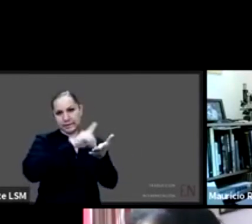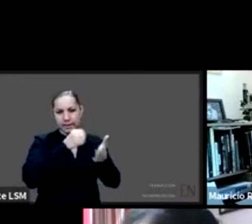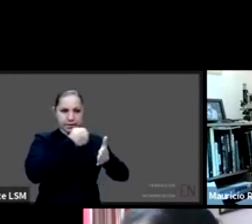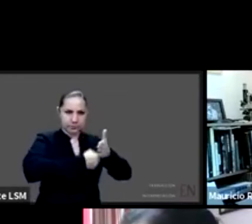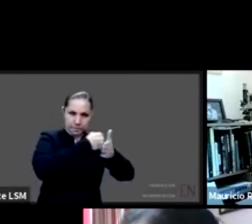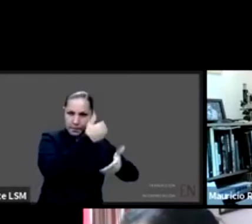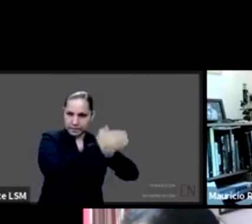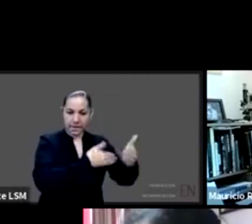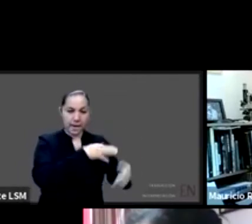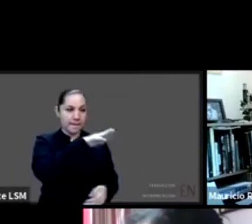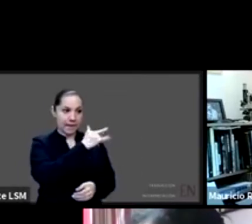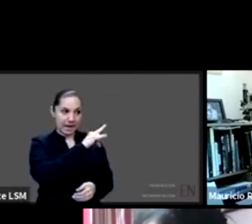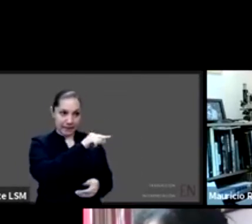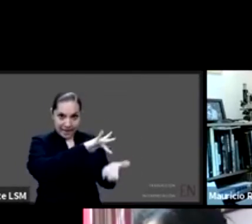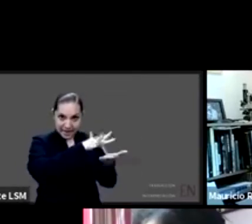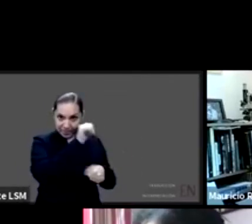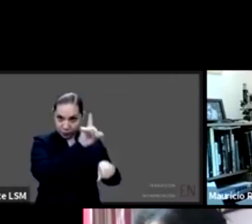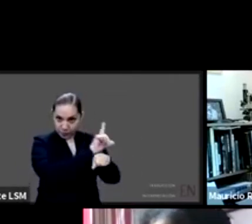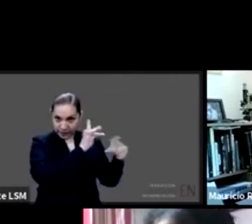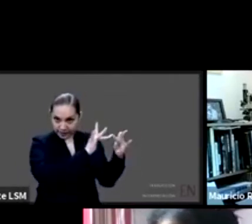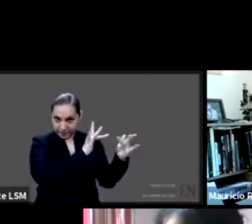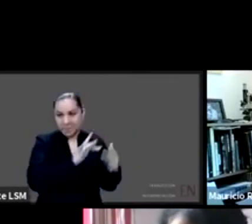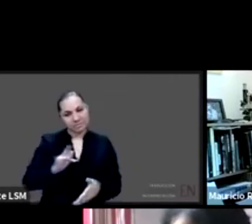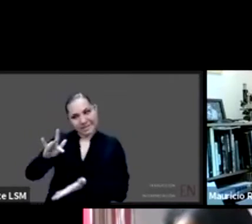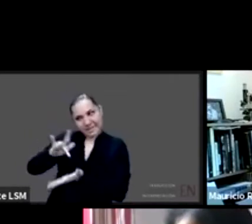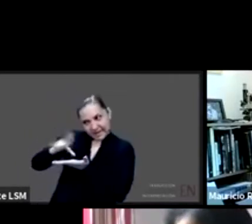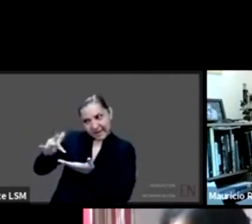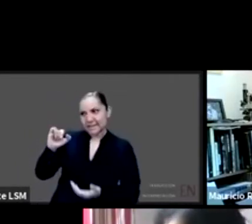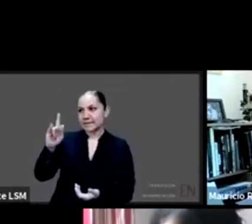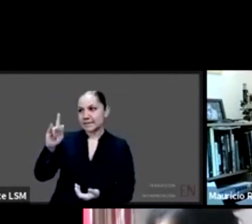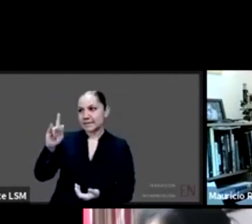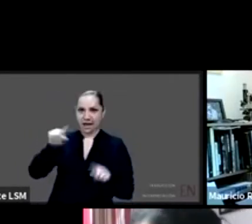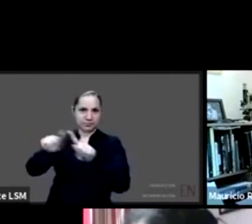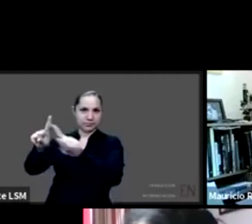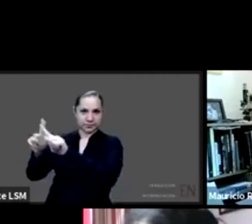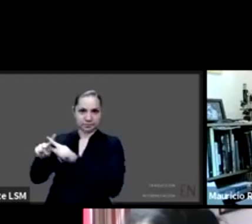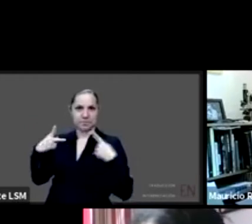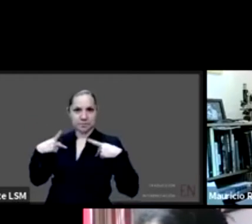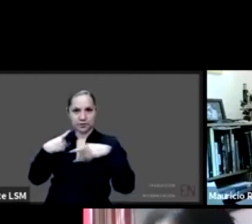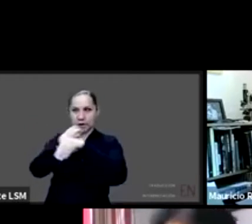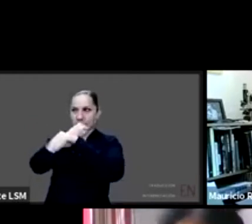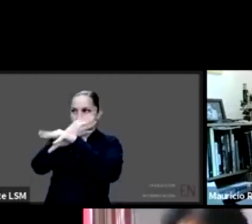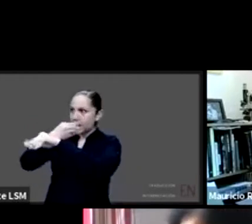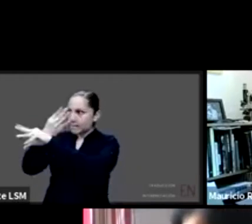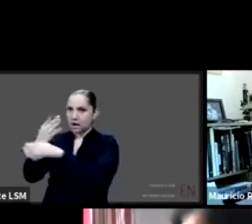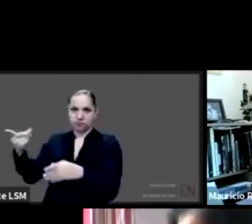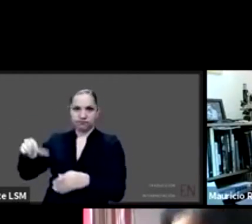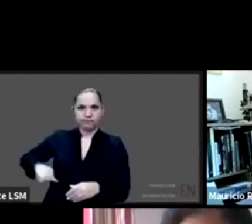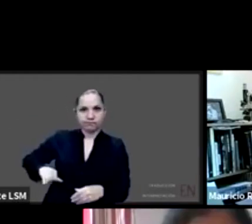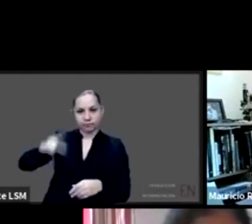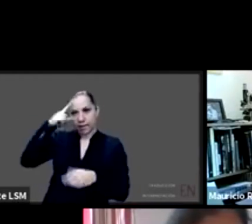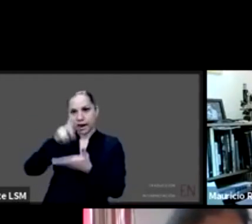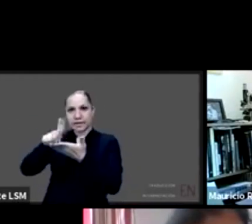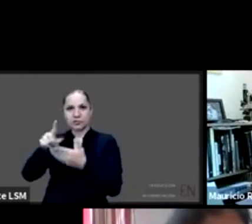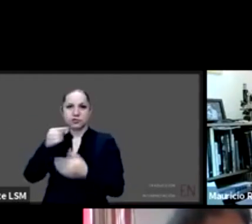acompañarnos. Muchísimas gracias a Cipina y a todo el panel por estar involucrado y defender los derechos de niñas, niñas y adolescentes.